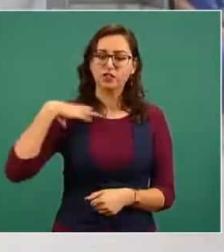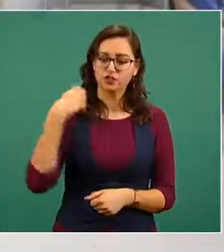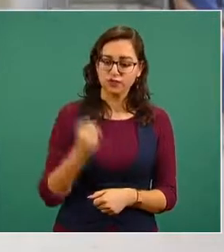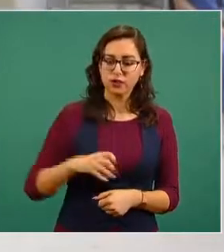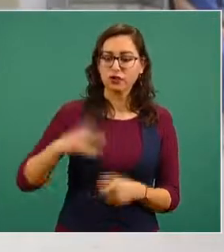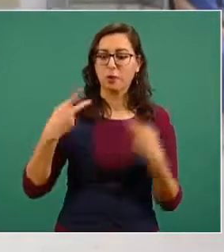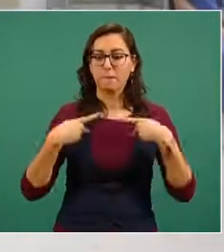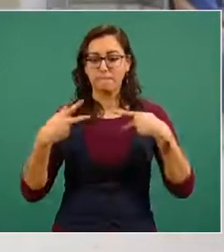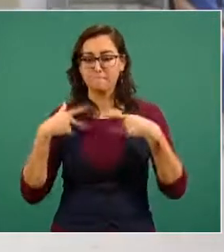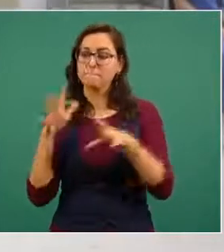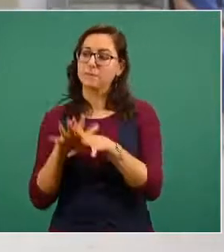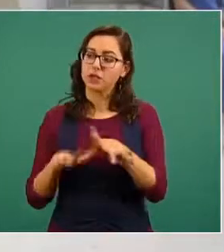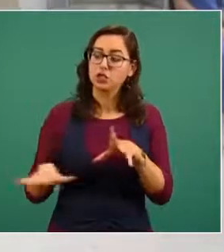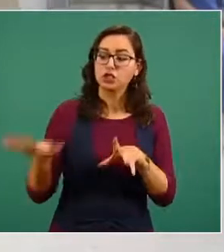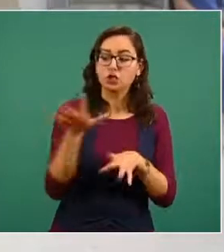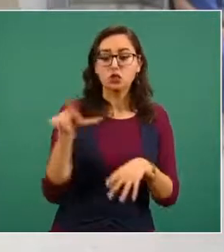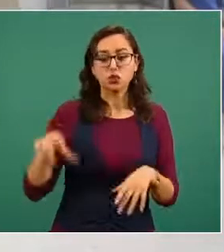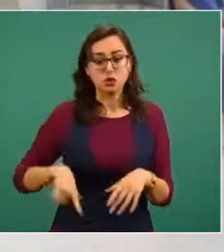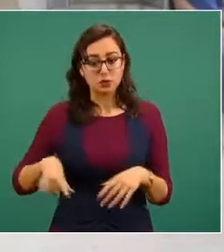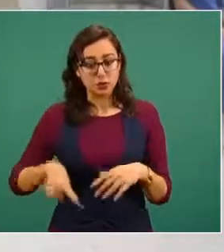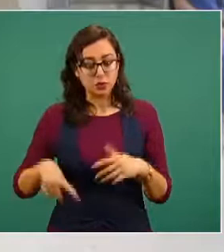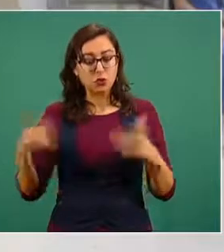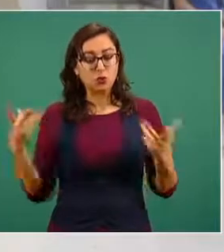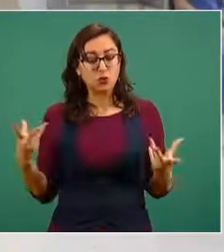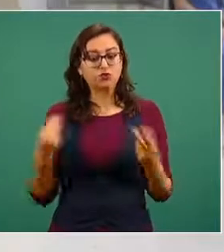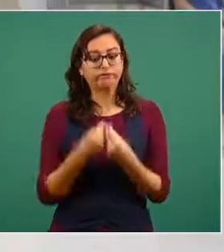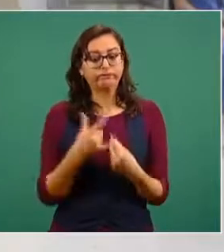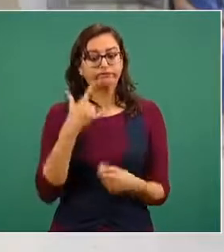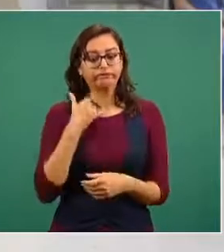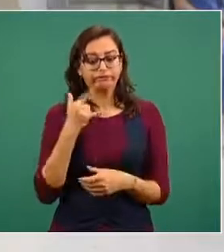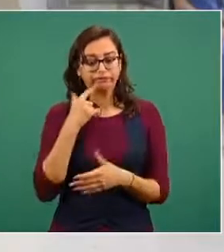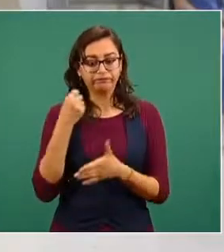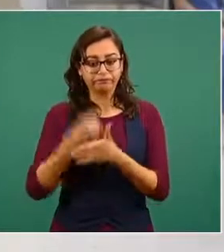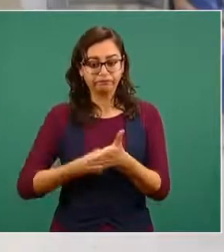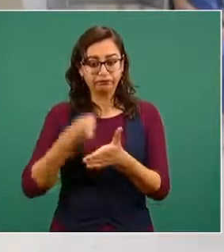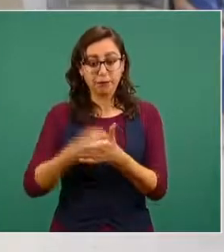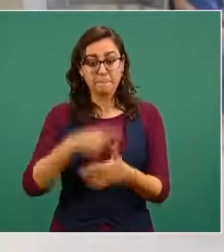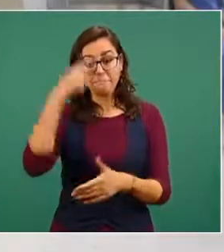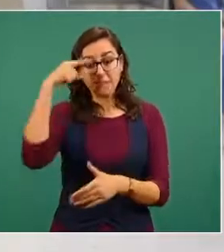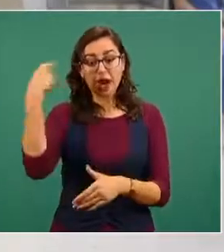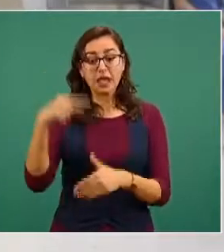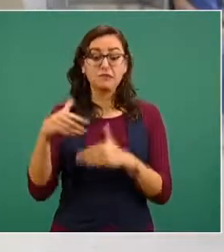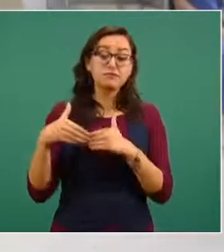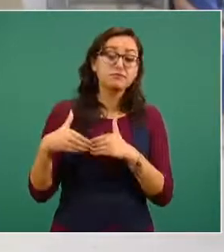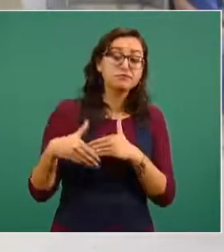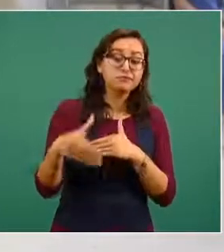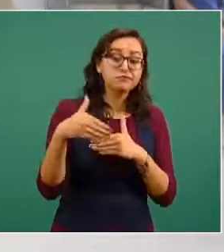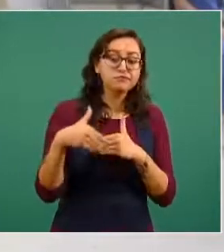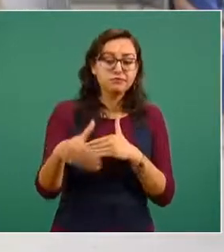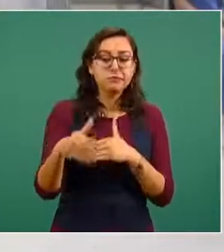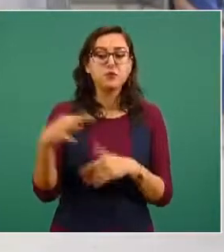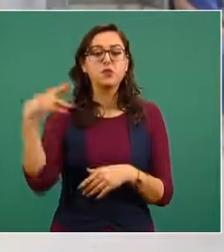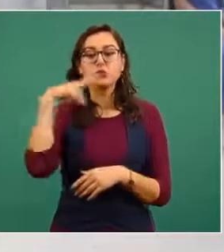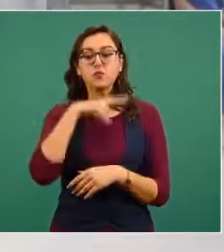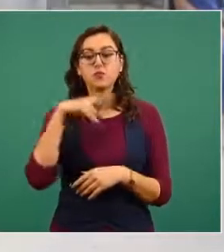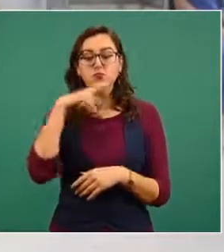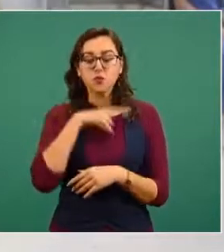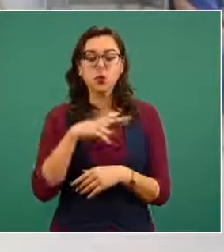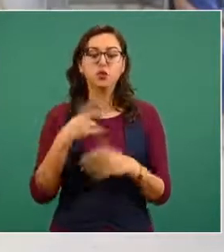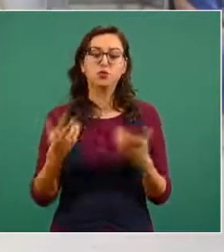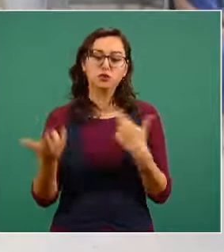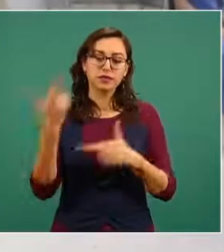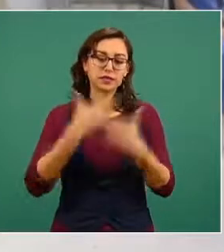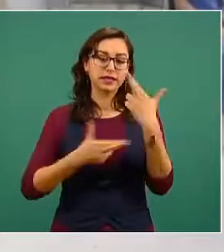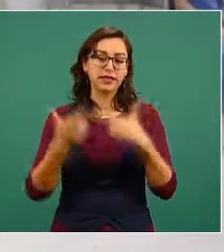gobierno de manera tal que en el corto plazo estemos retornando a esa normalidad que tanto